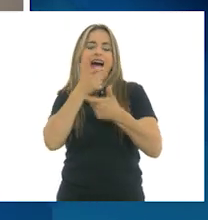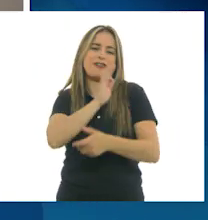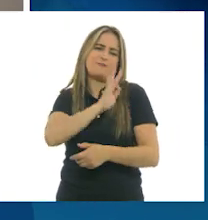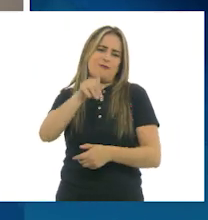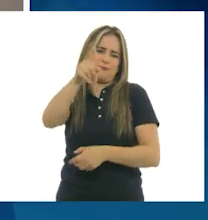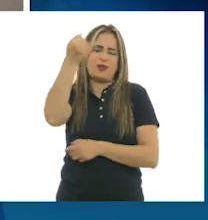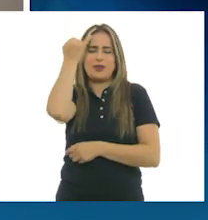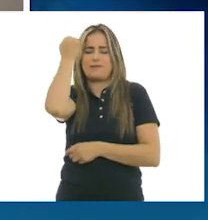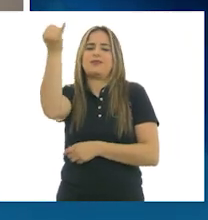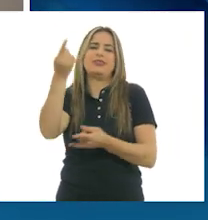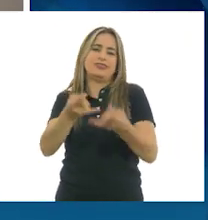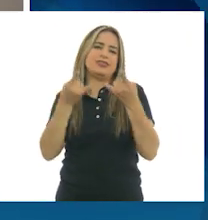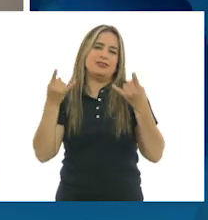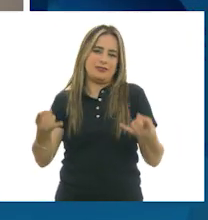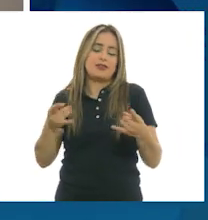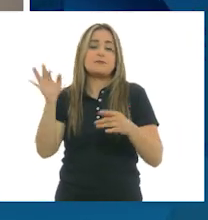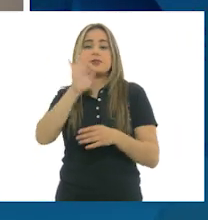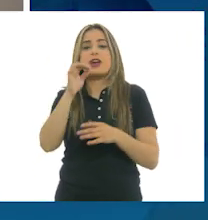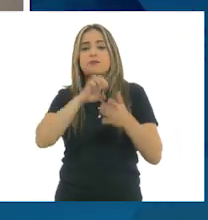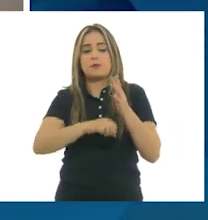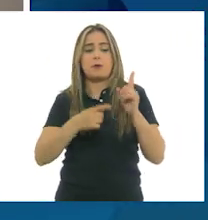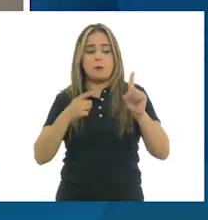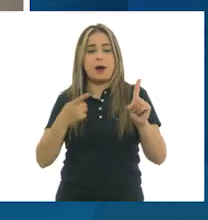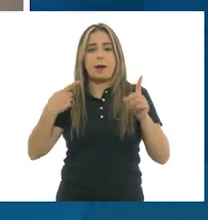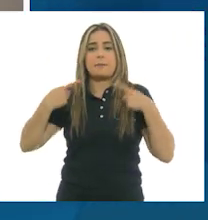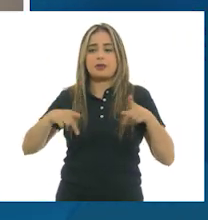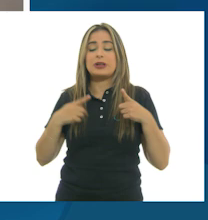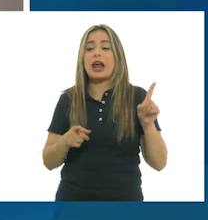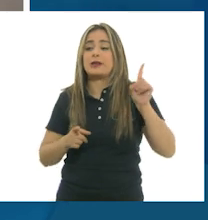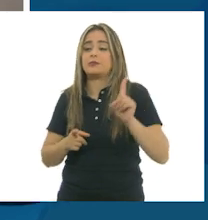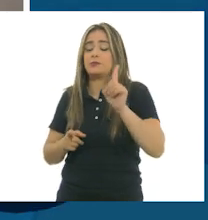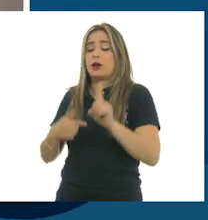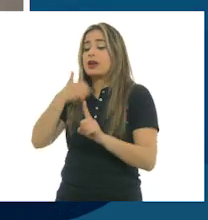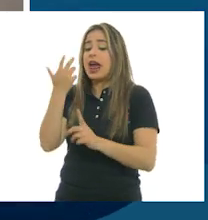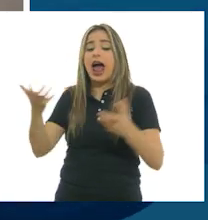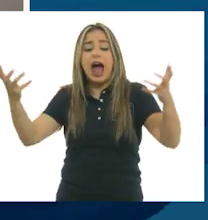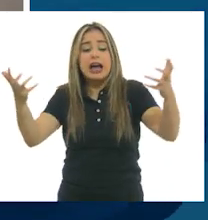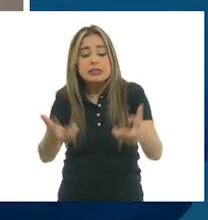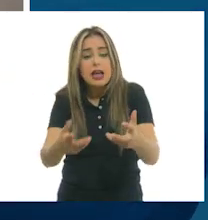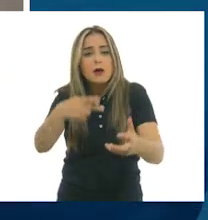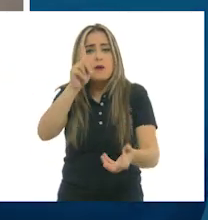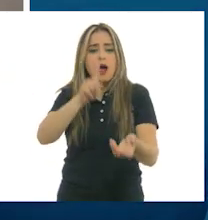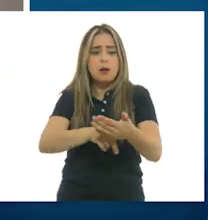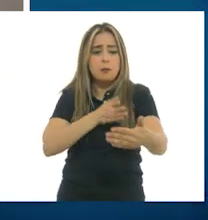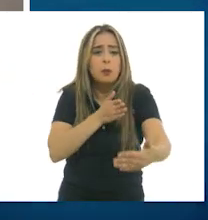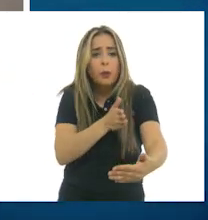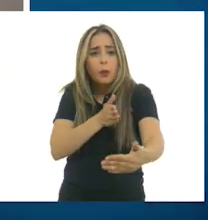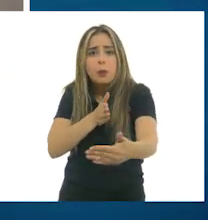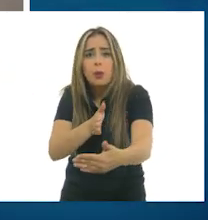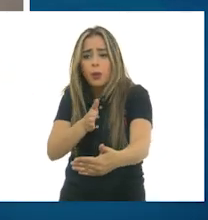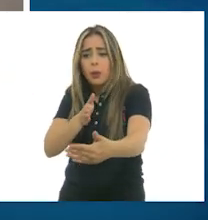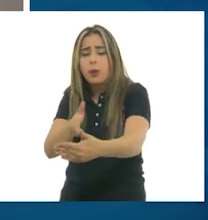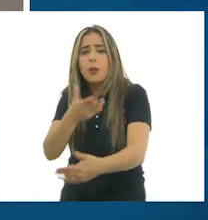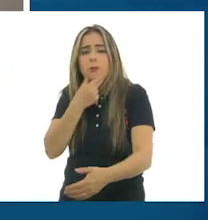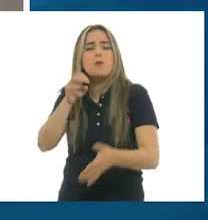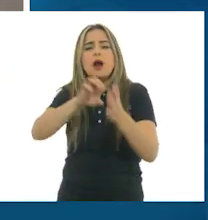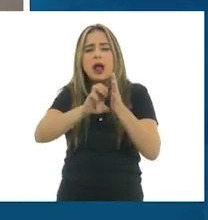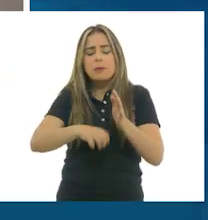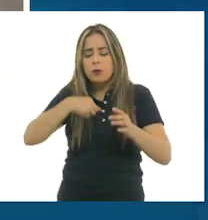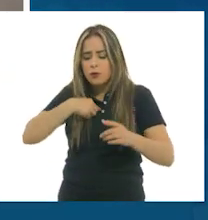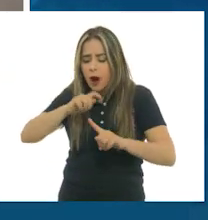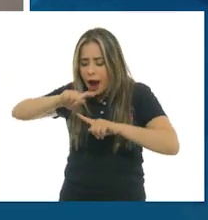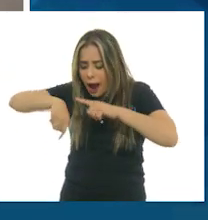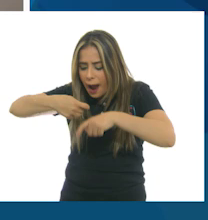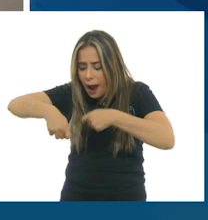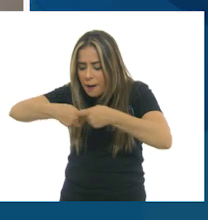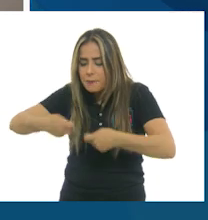algo y algo se lo impide. Entonces, puede ser tan básico como el personaje se quiere amarrar las agujetas, pero tiene